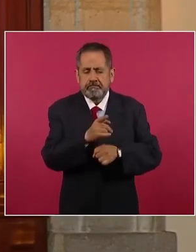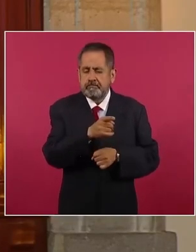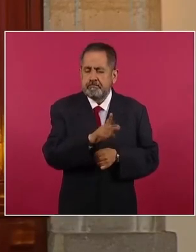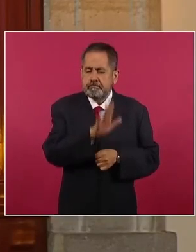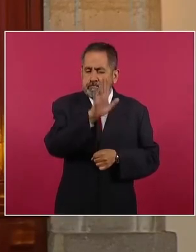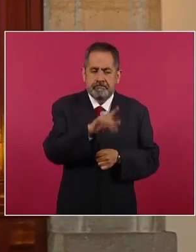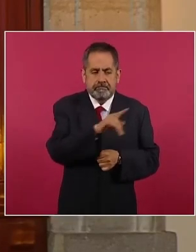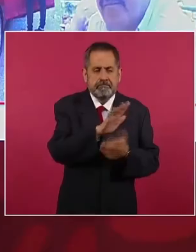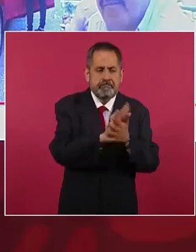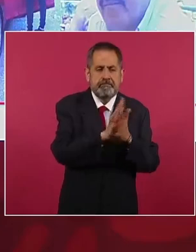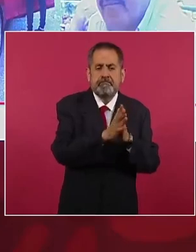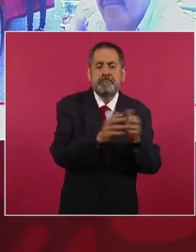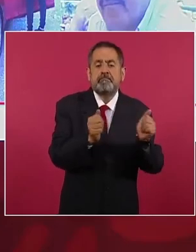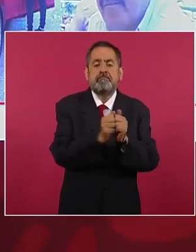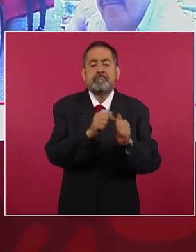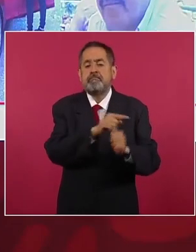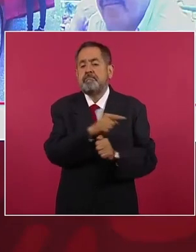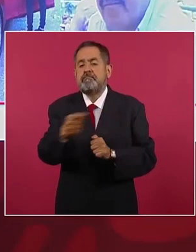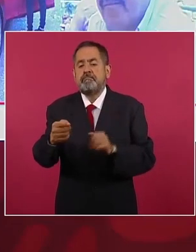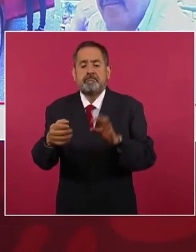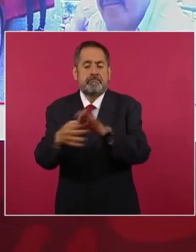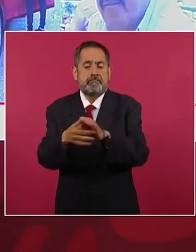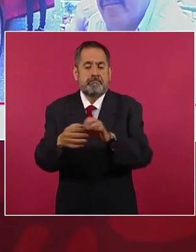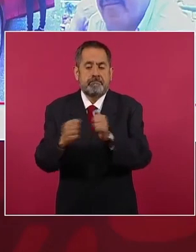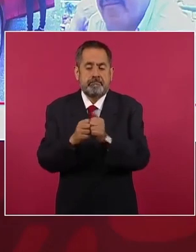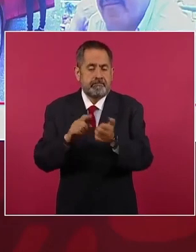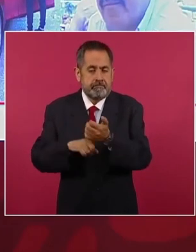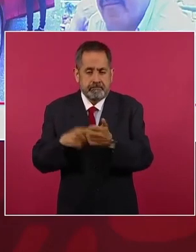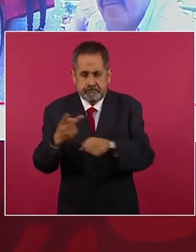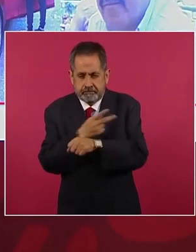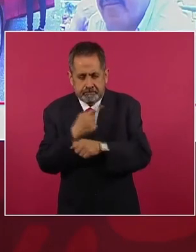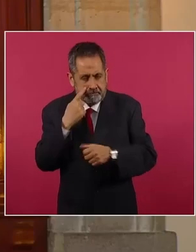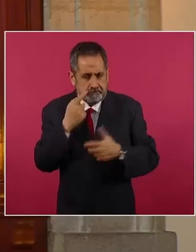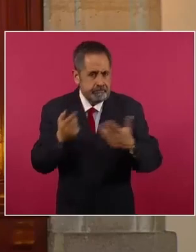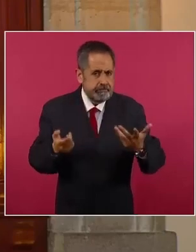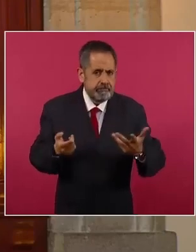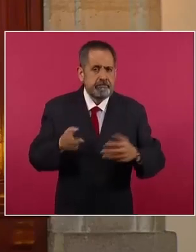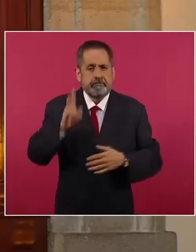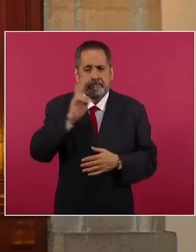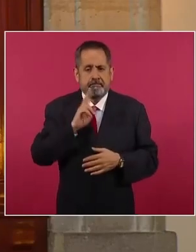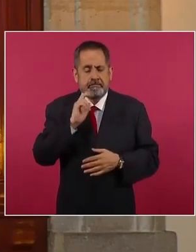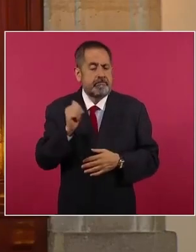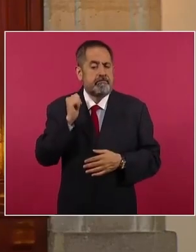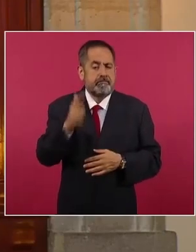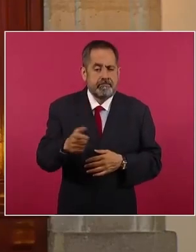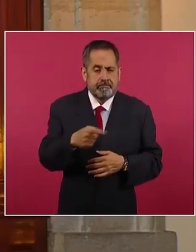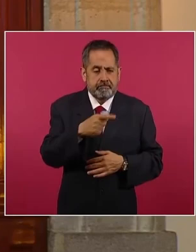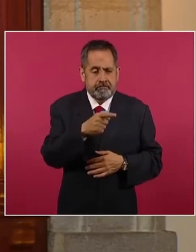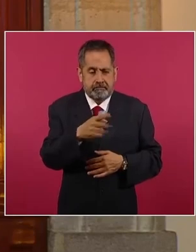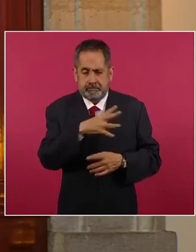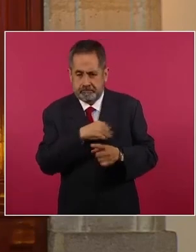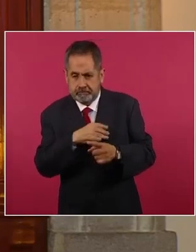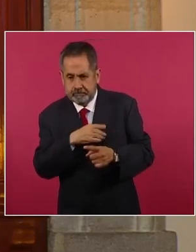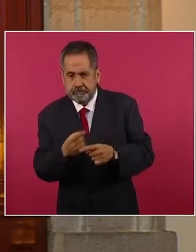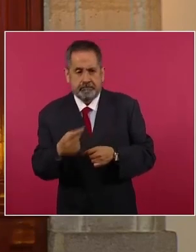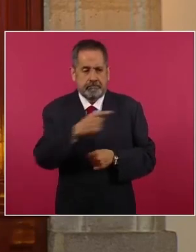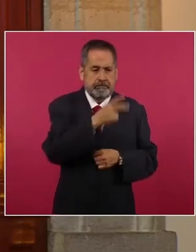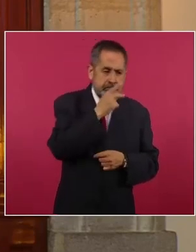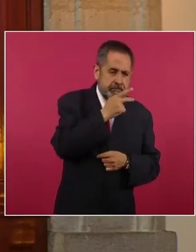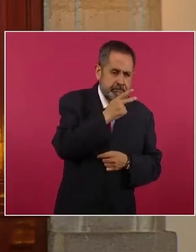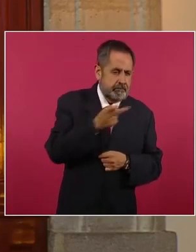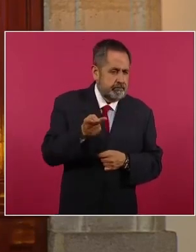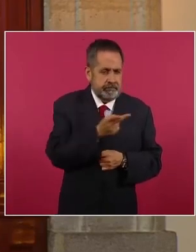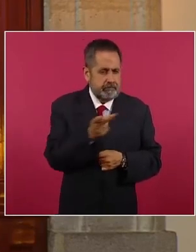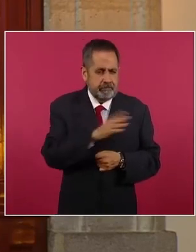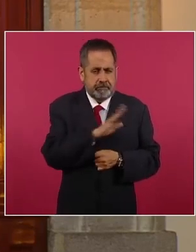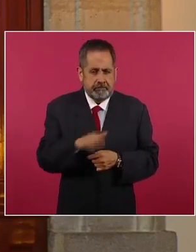de estos hechos que antecedieron a la muerte de Freddy para ver si tienen relación con los hechos. Y se sigue avanzando